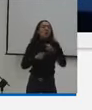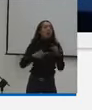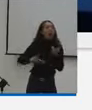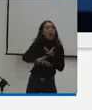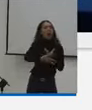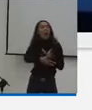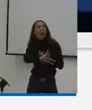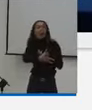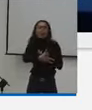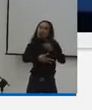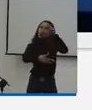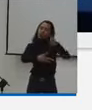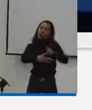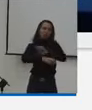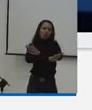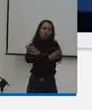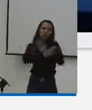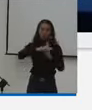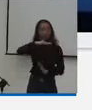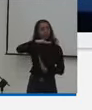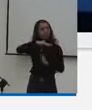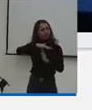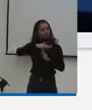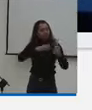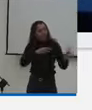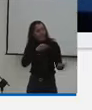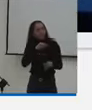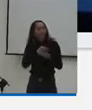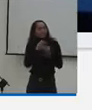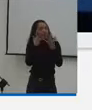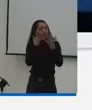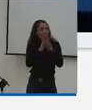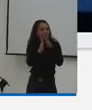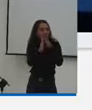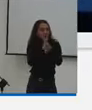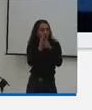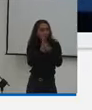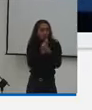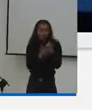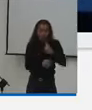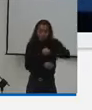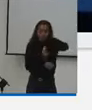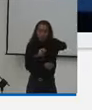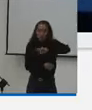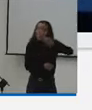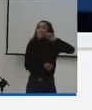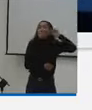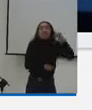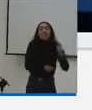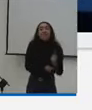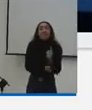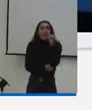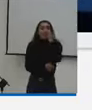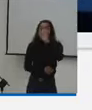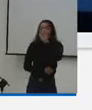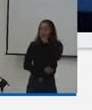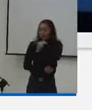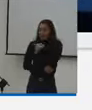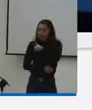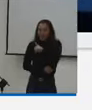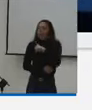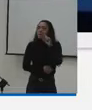convivencia ciudadana además quiero contarle que somos el primer ministerio